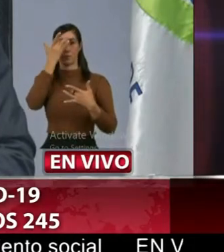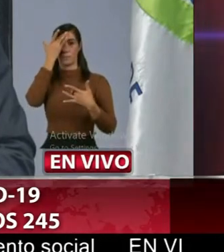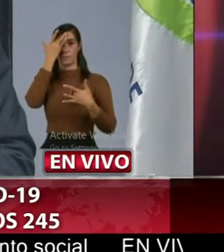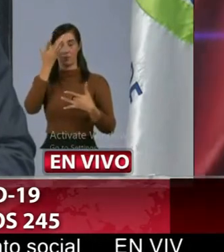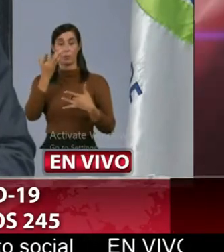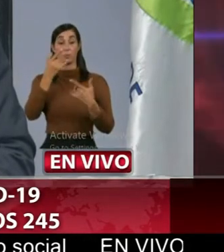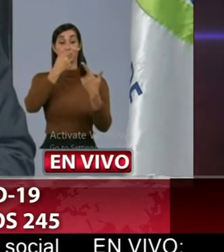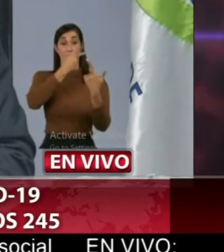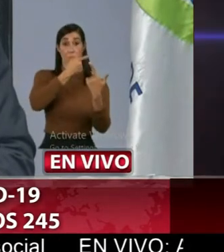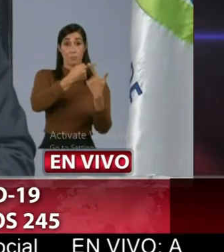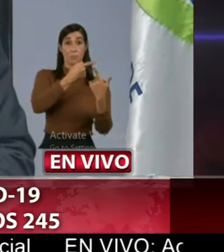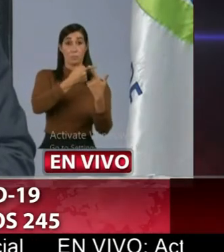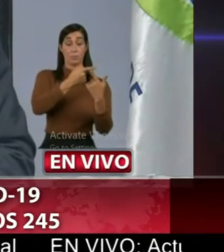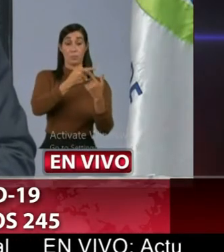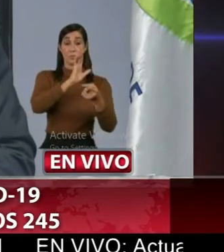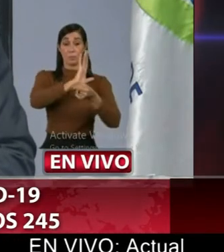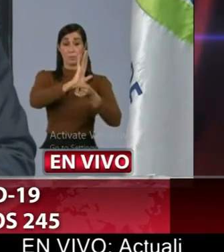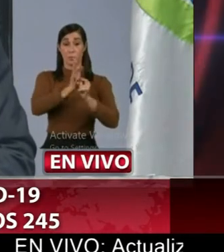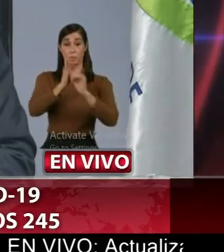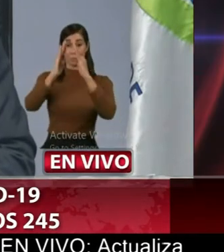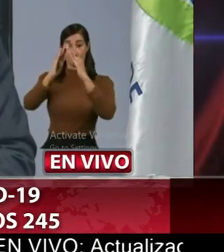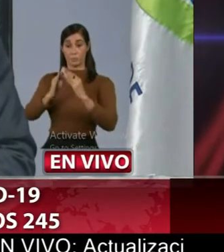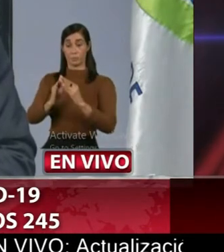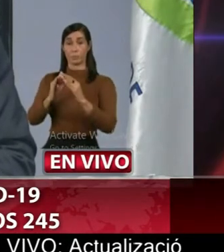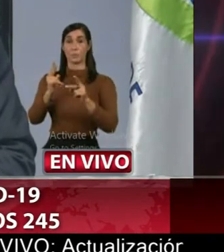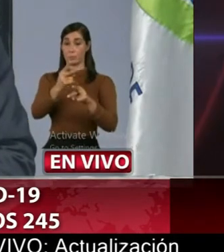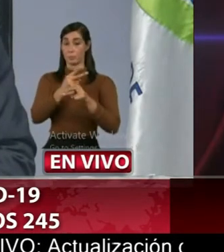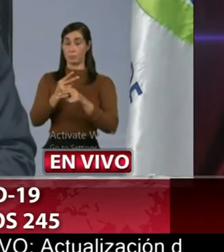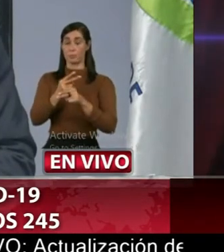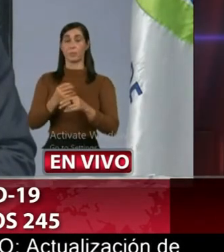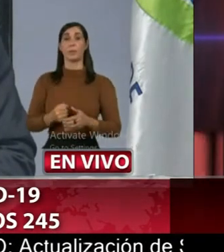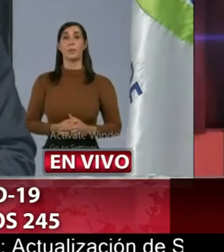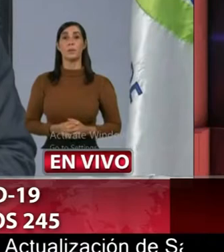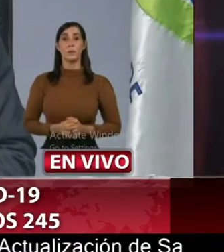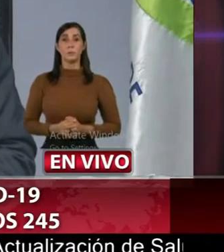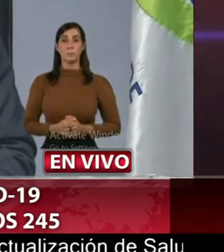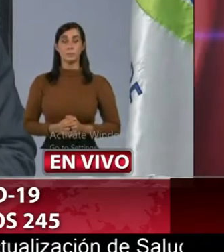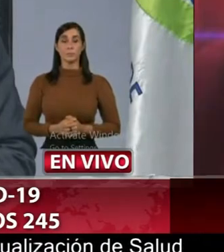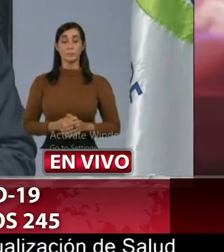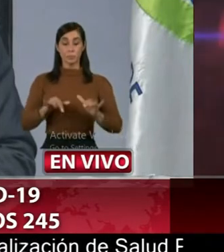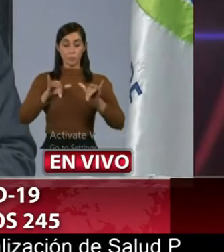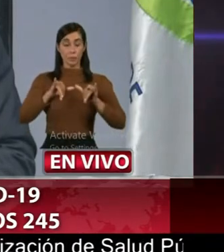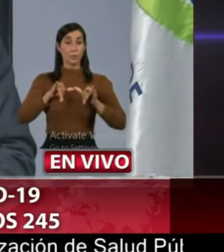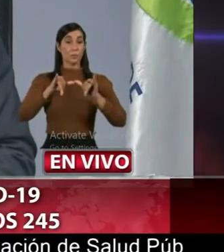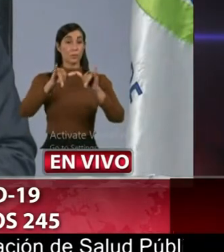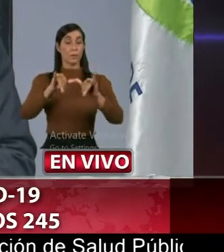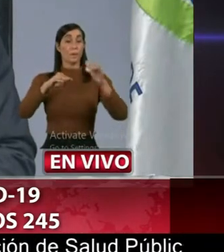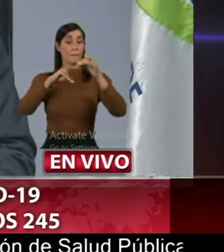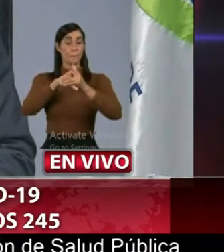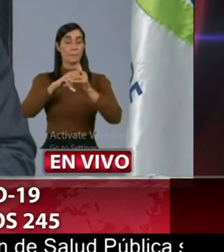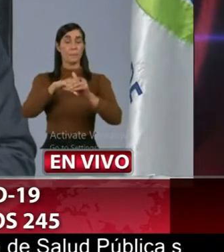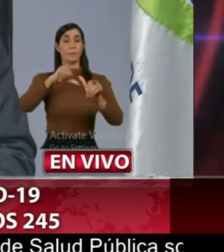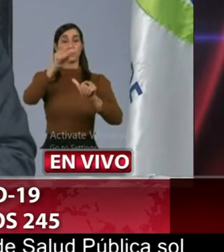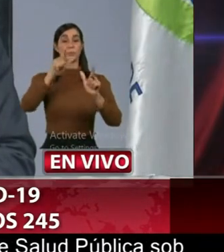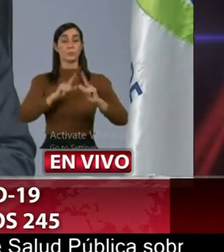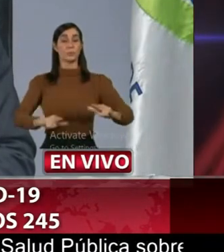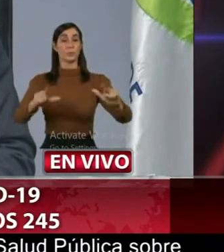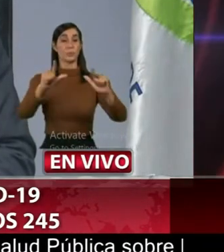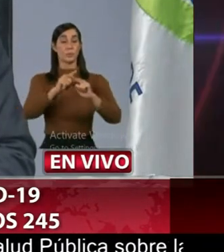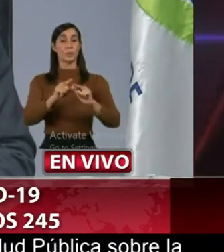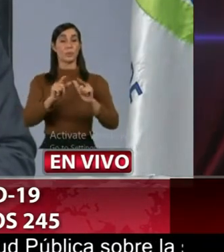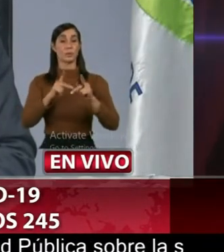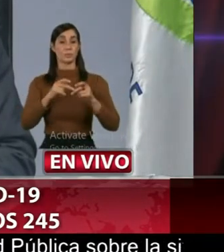o positivos todavía en el hogar a los supermercados bancos y otros espacios